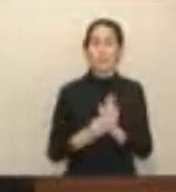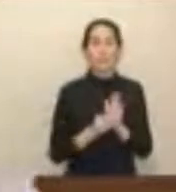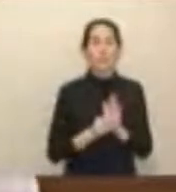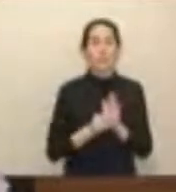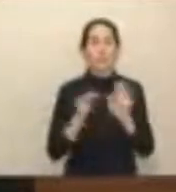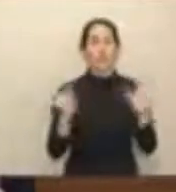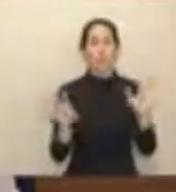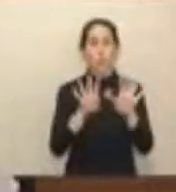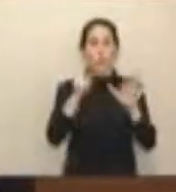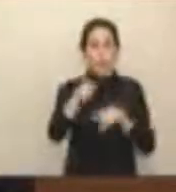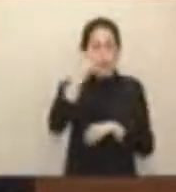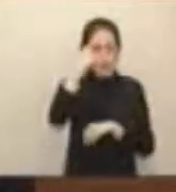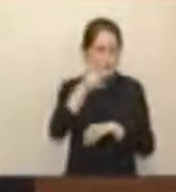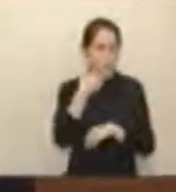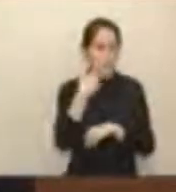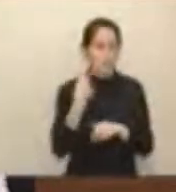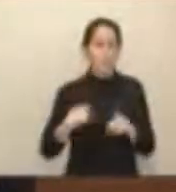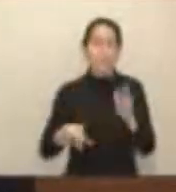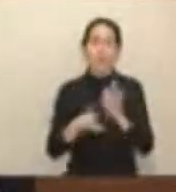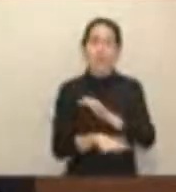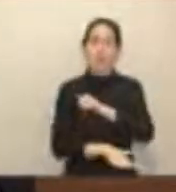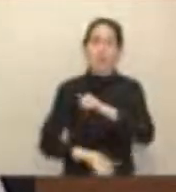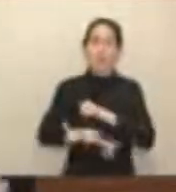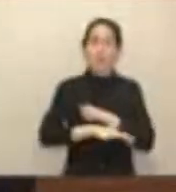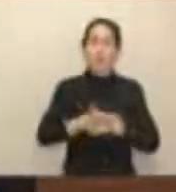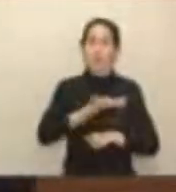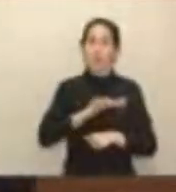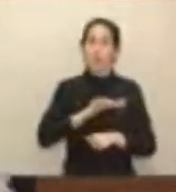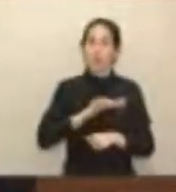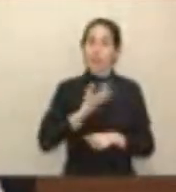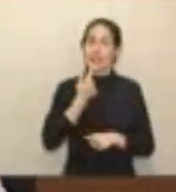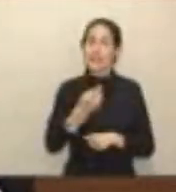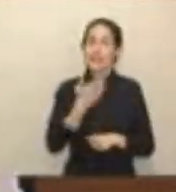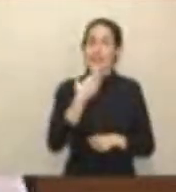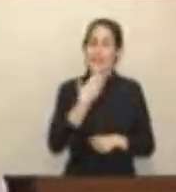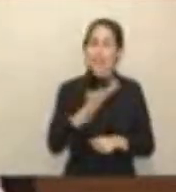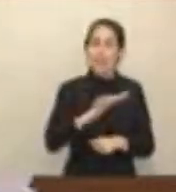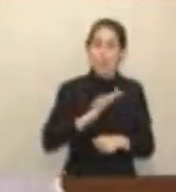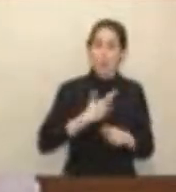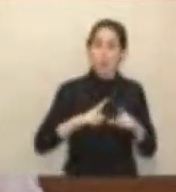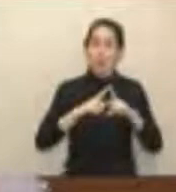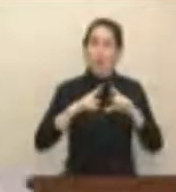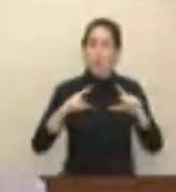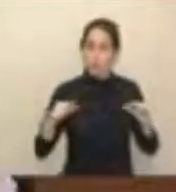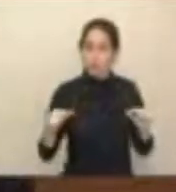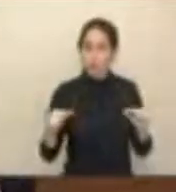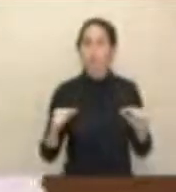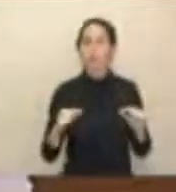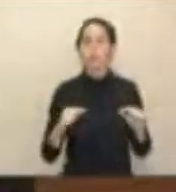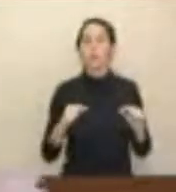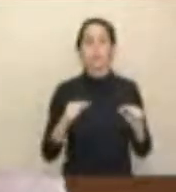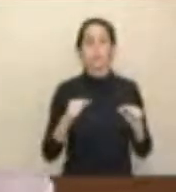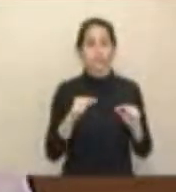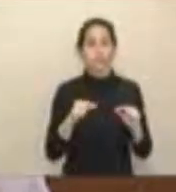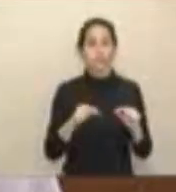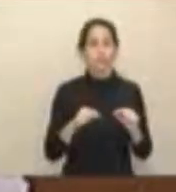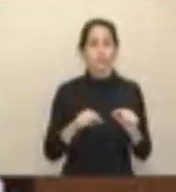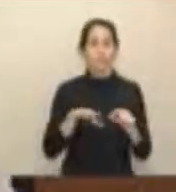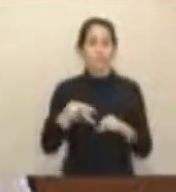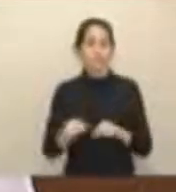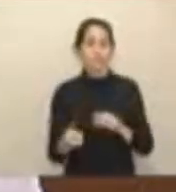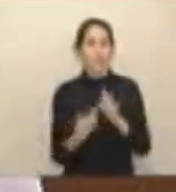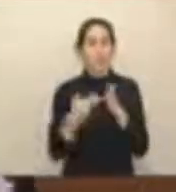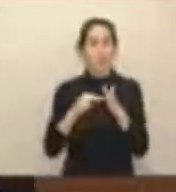como usted sabe y conoce, de la ley de bases de régimen local, establece que aquellos ayuntamientos asturianos que estén acogidos a planes de